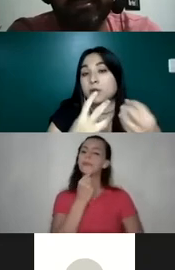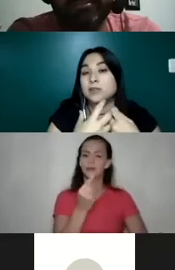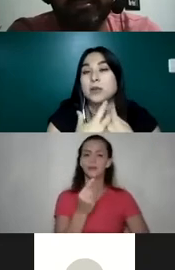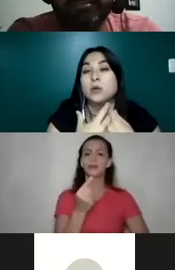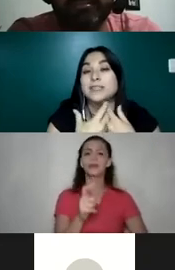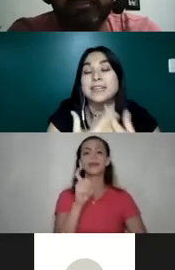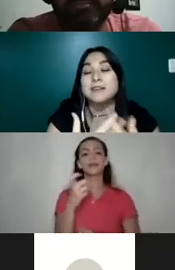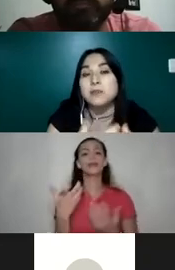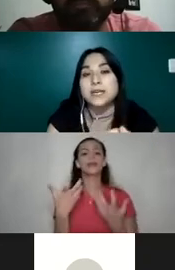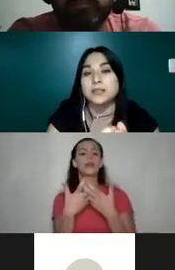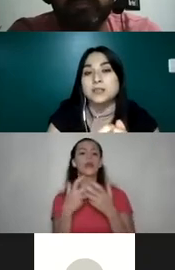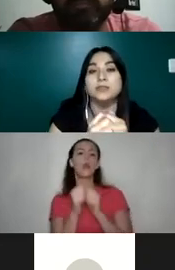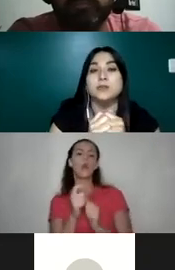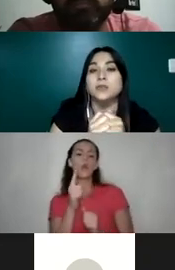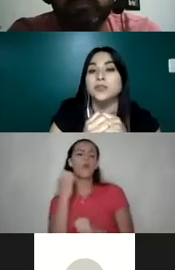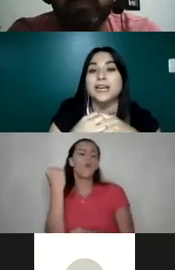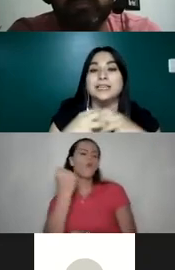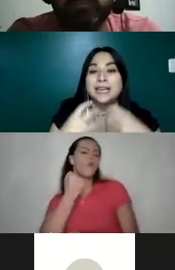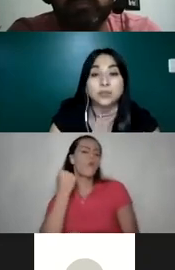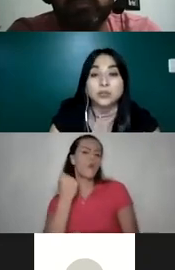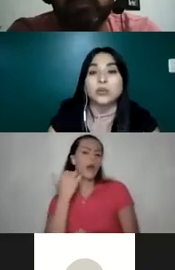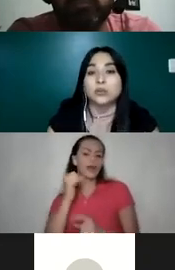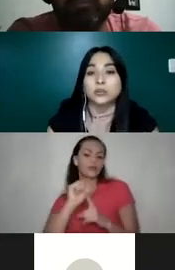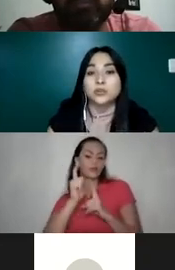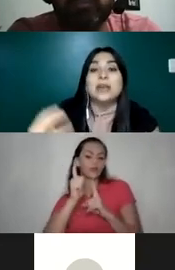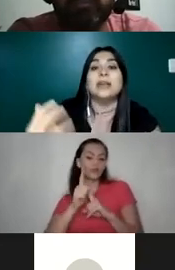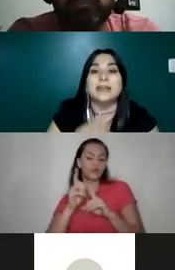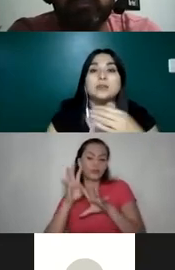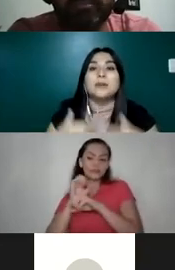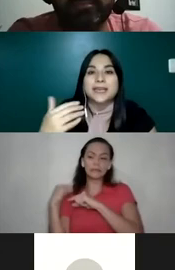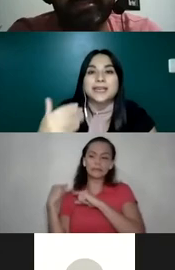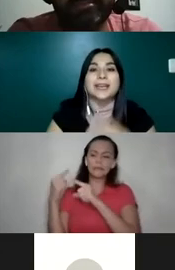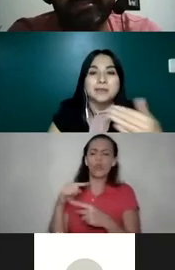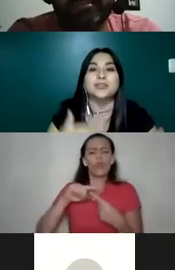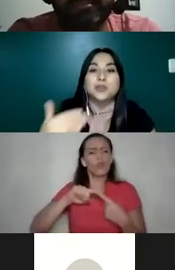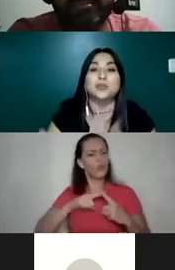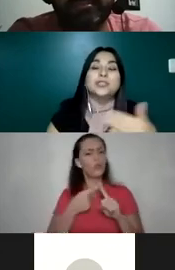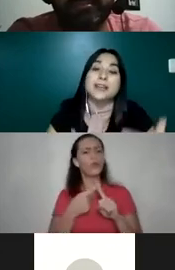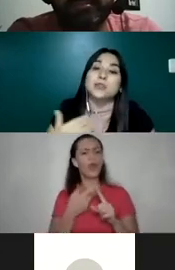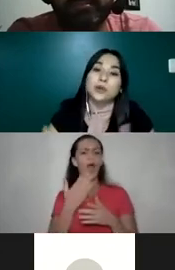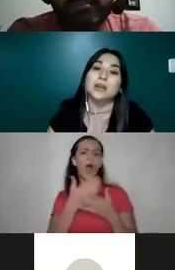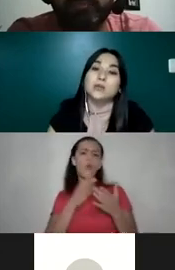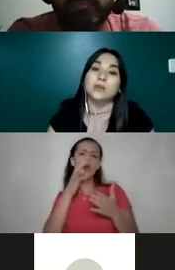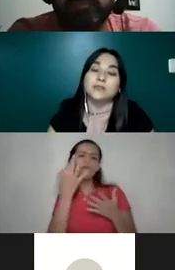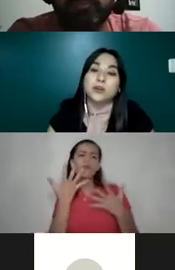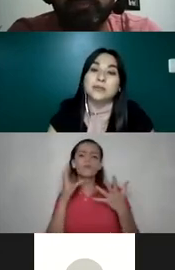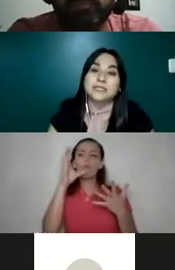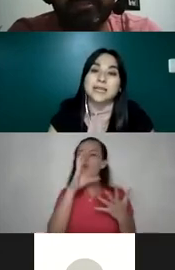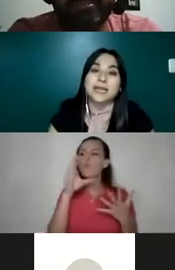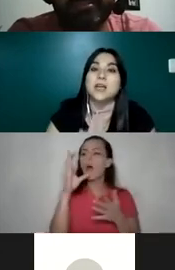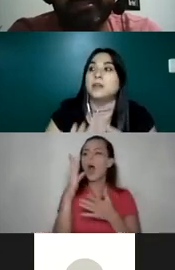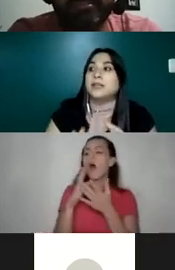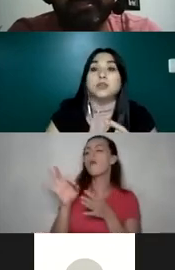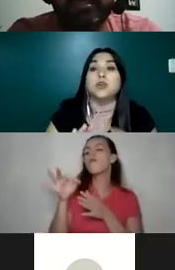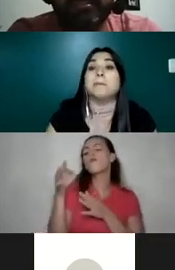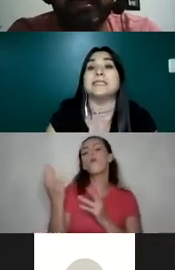que ver con que es una cosa tan fuerte, es un fenómeno social tan doloroso que de alguna manera hemos ido buscando algunas formas de,